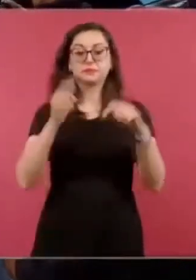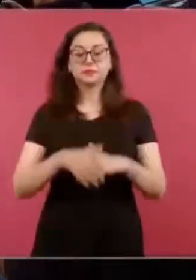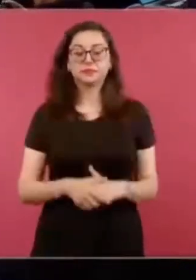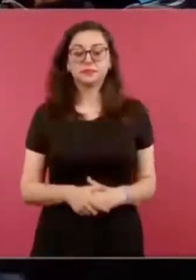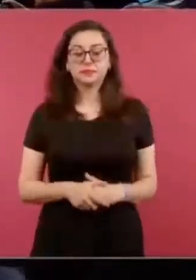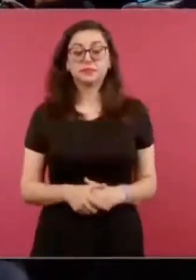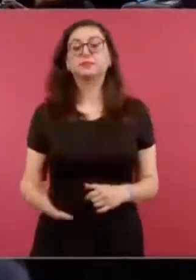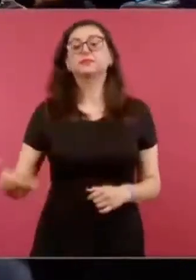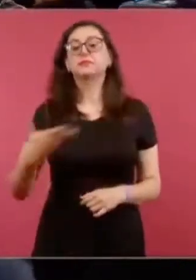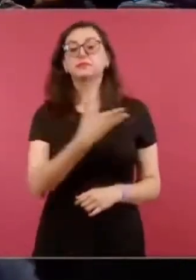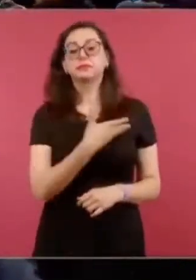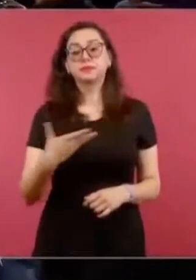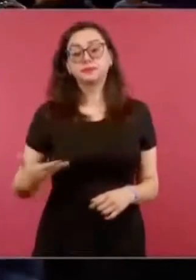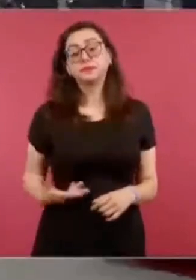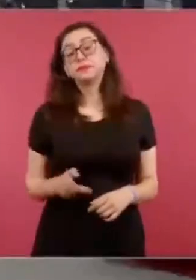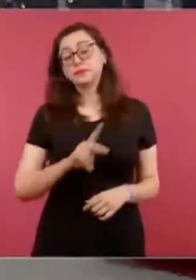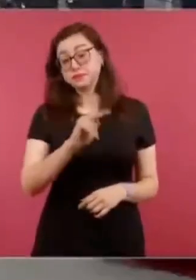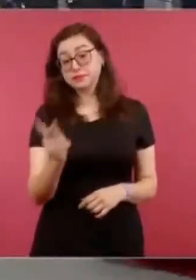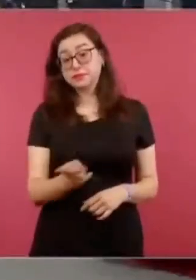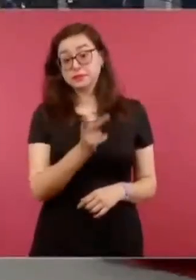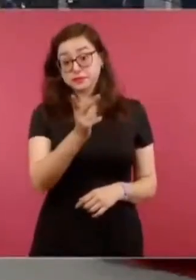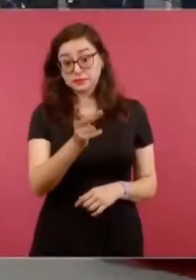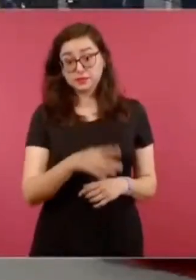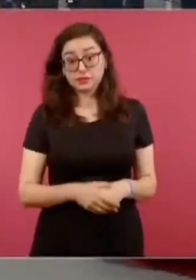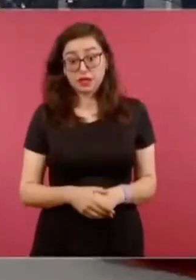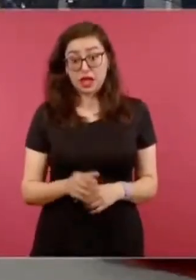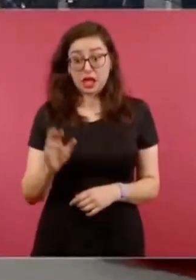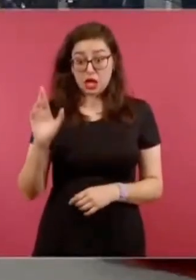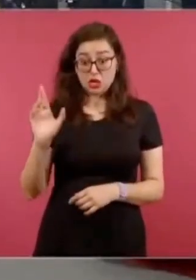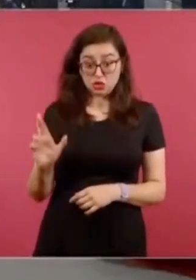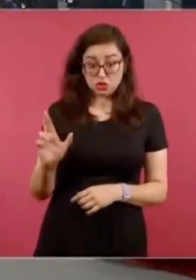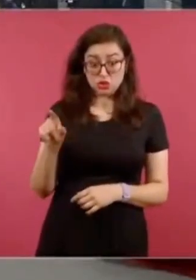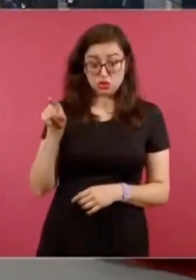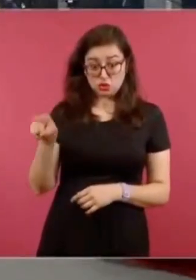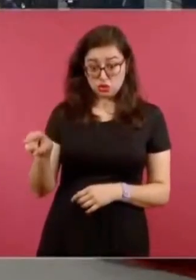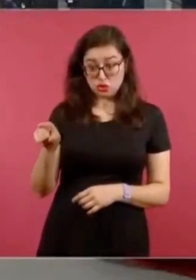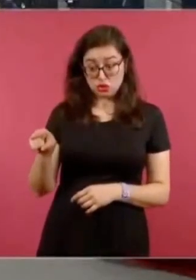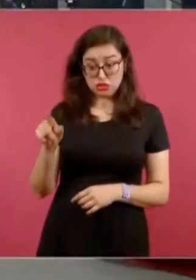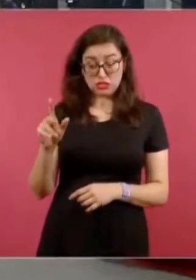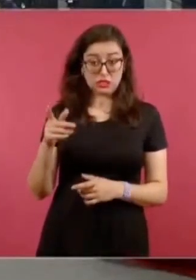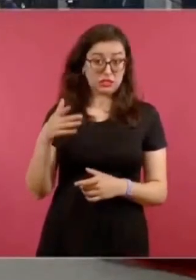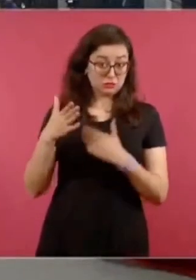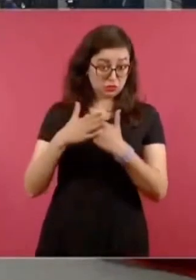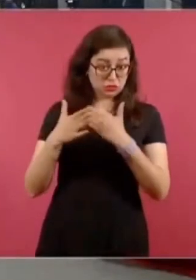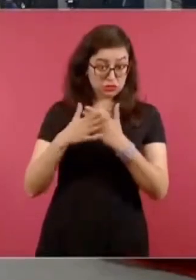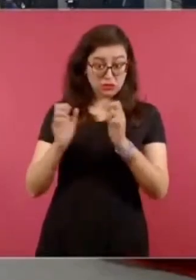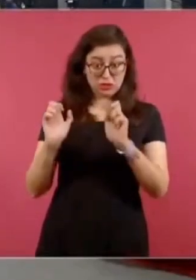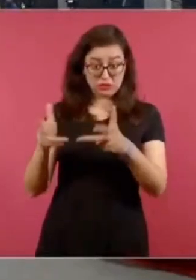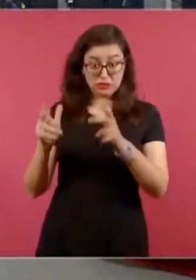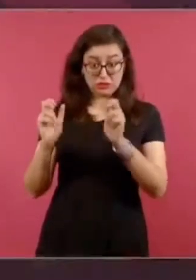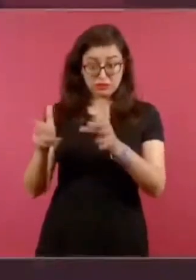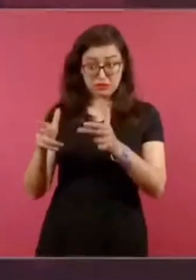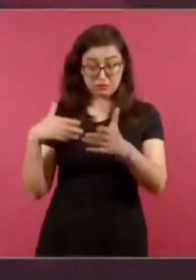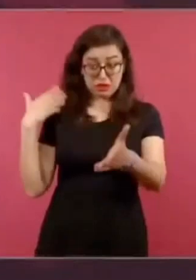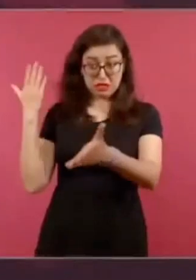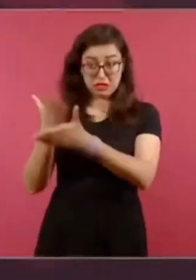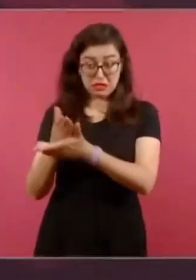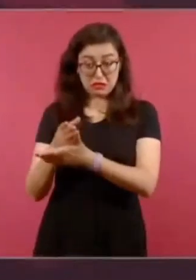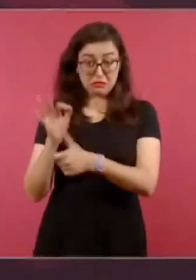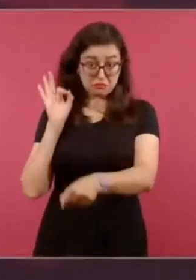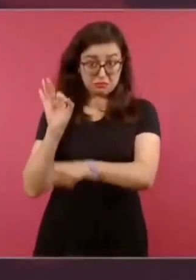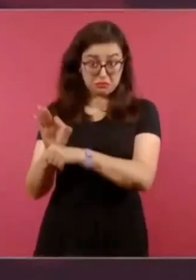Presidente, solamente para confirmar, ¿se estaría reforzando esta seguridad en la visita que haga Xochitl Gálvez a Chiapas? A todos los